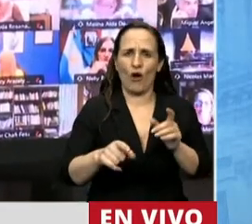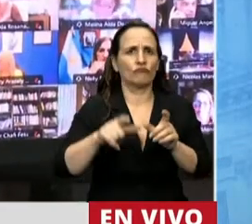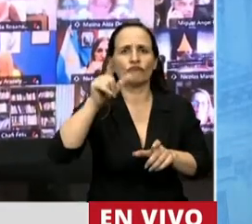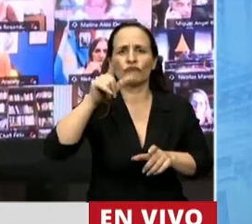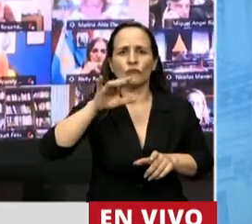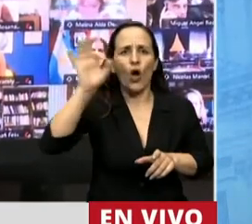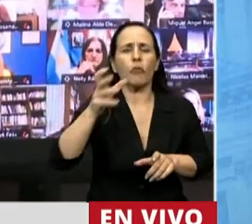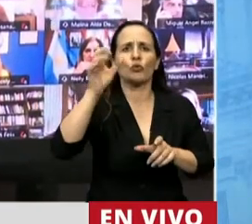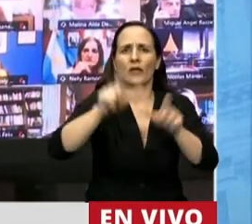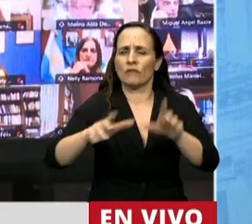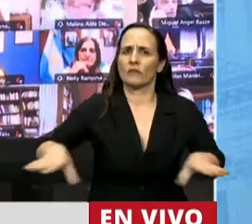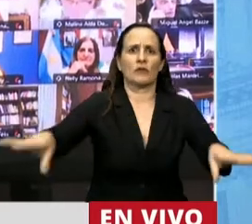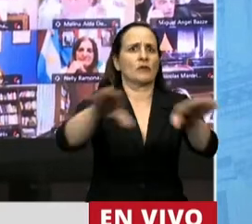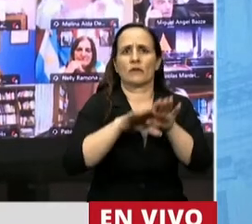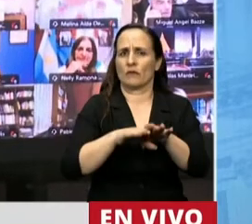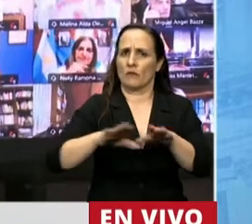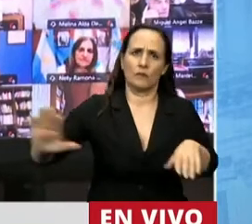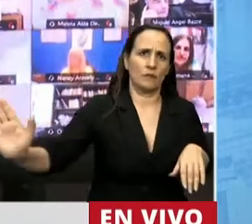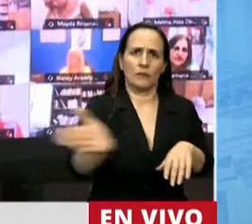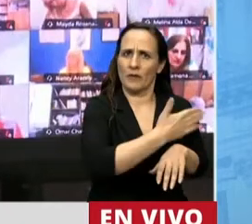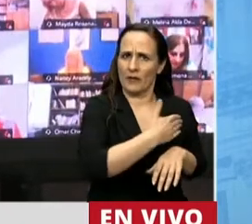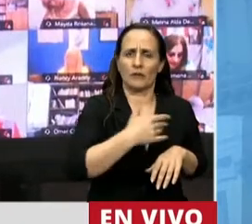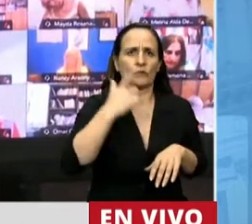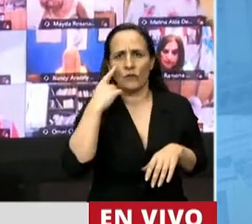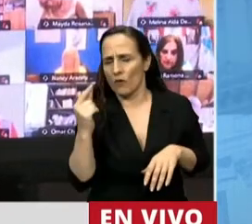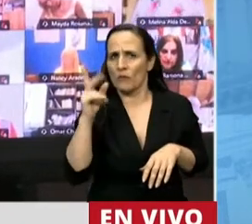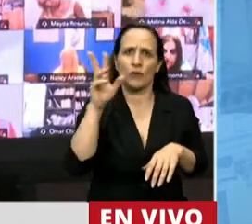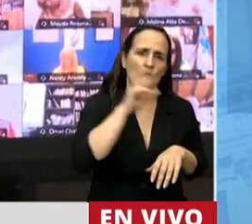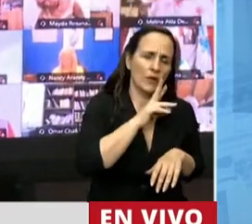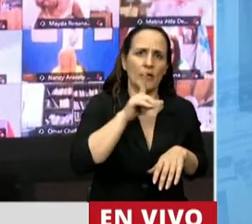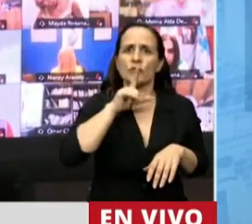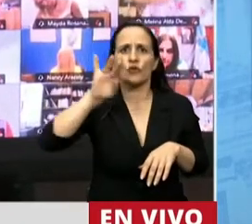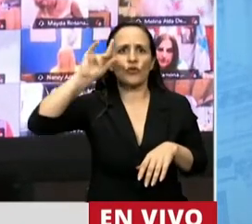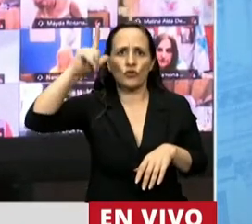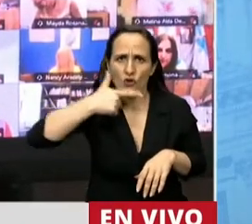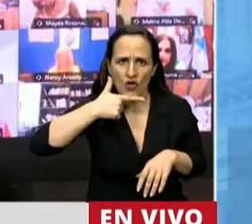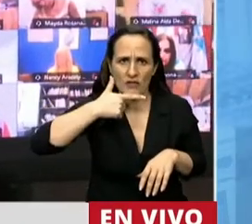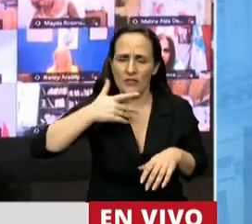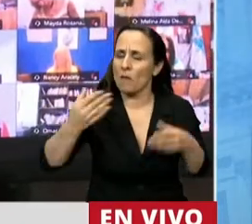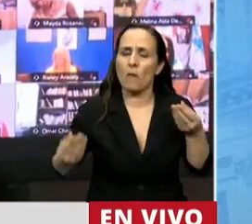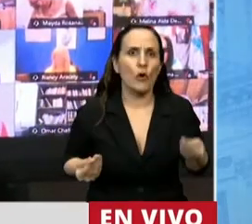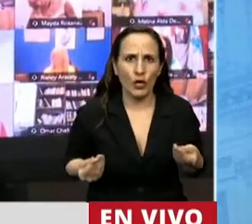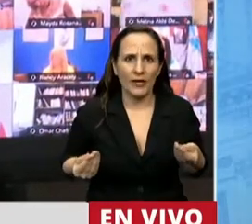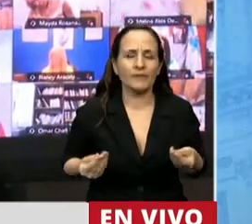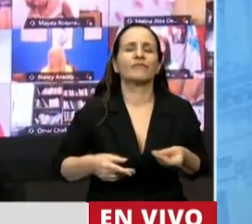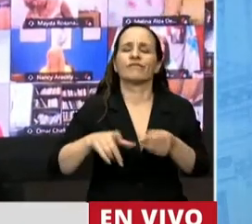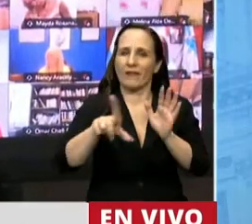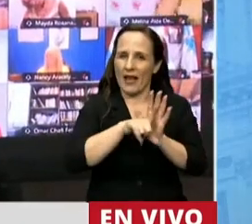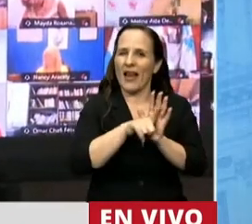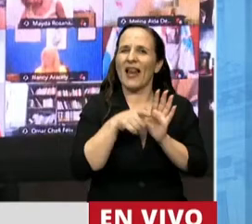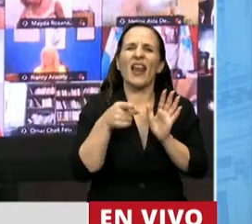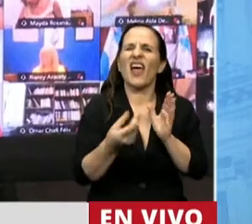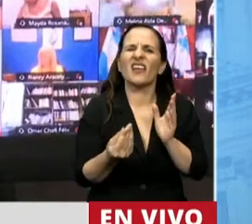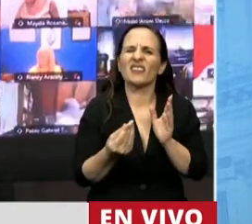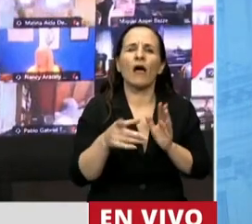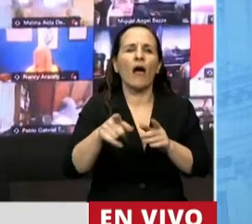oportunidades para todos, para todas y para todes porque esta ley apunta, vuelvo a repetir, a la eliminación de